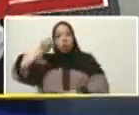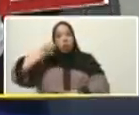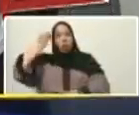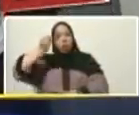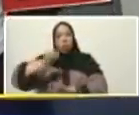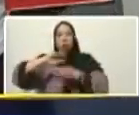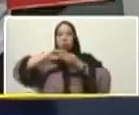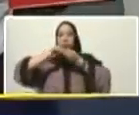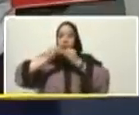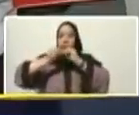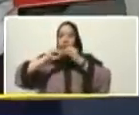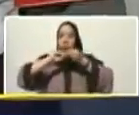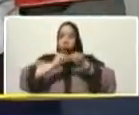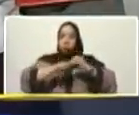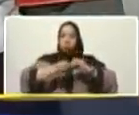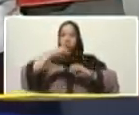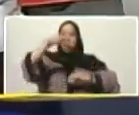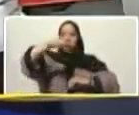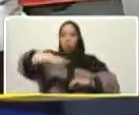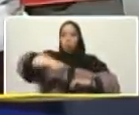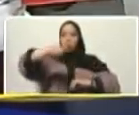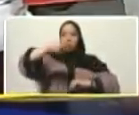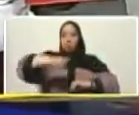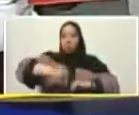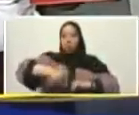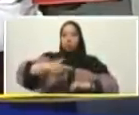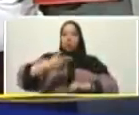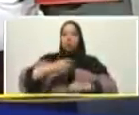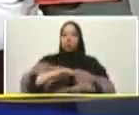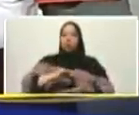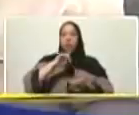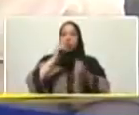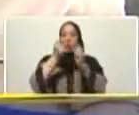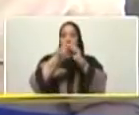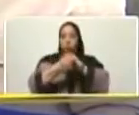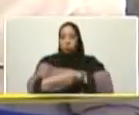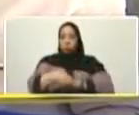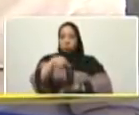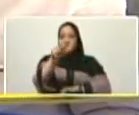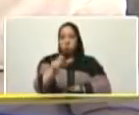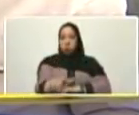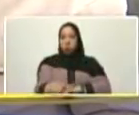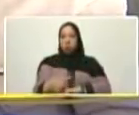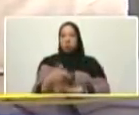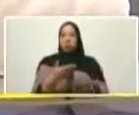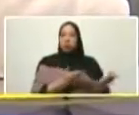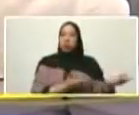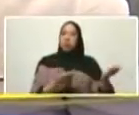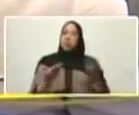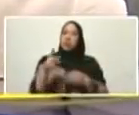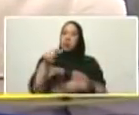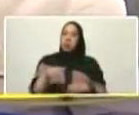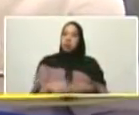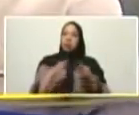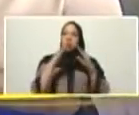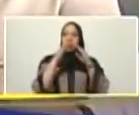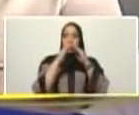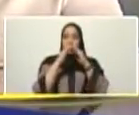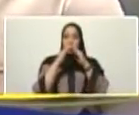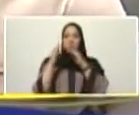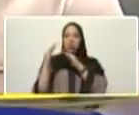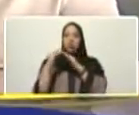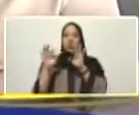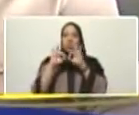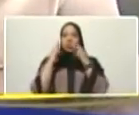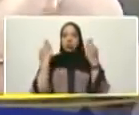por eso hoy presidente usted no solo entrega este urbanismo sino que también entrega un